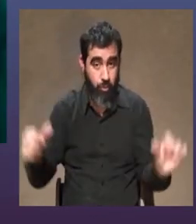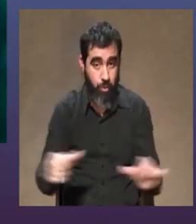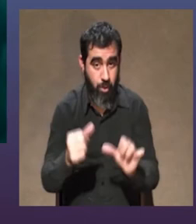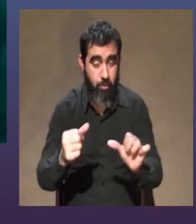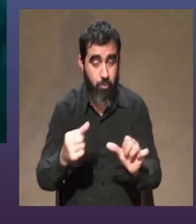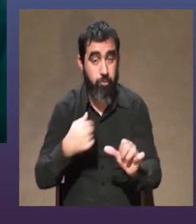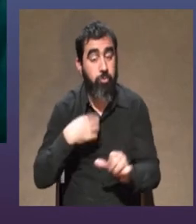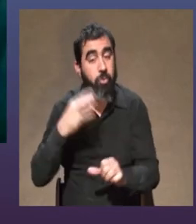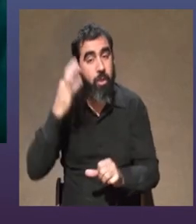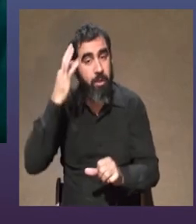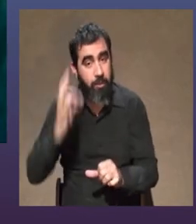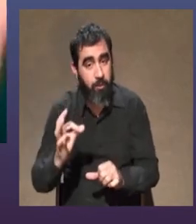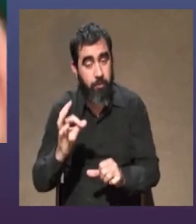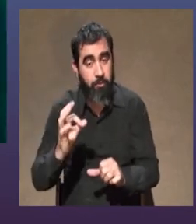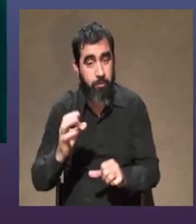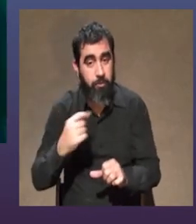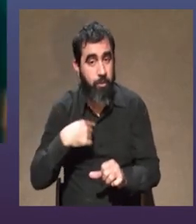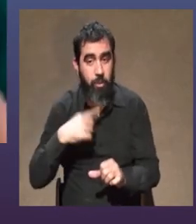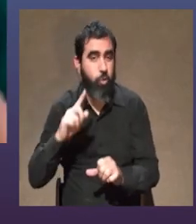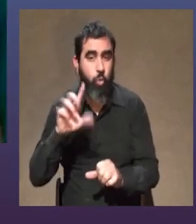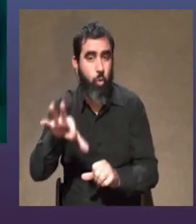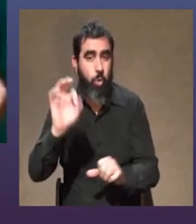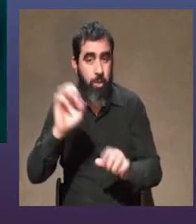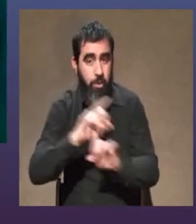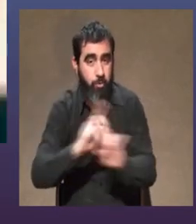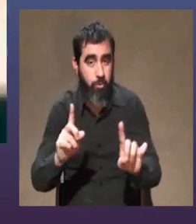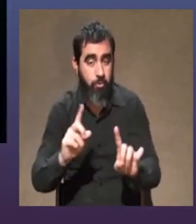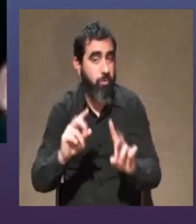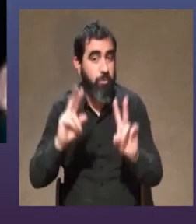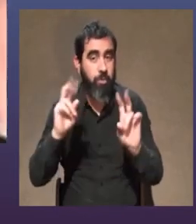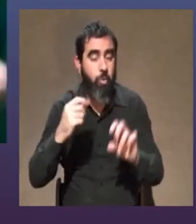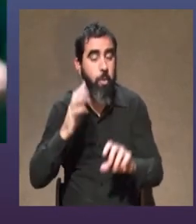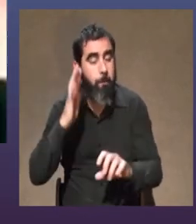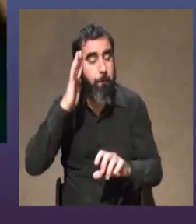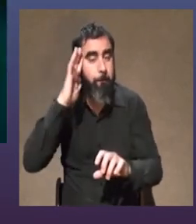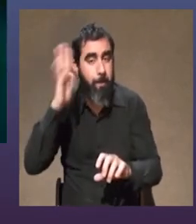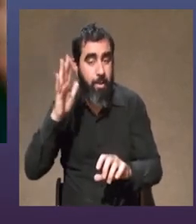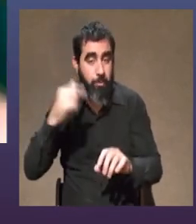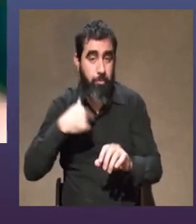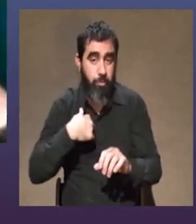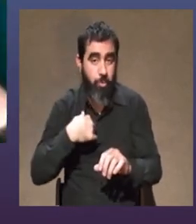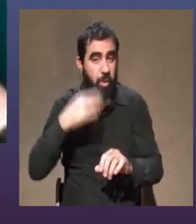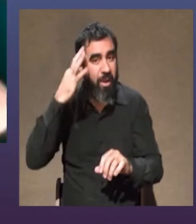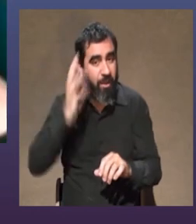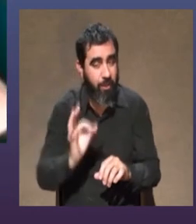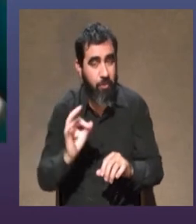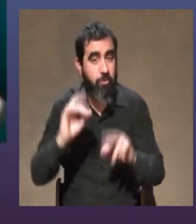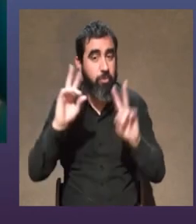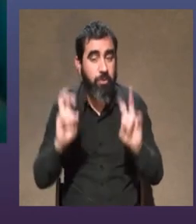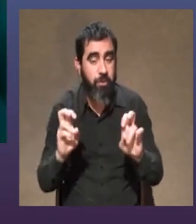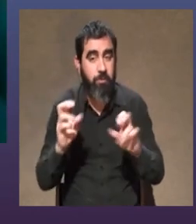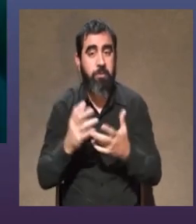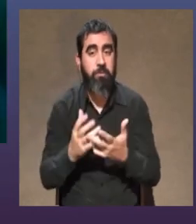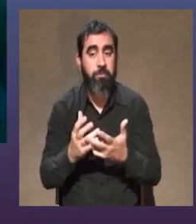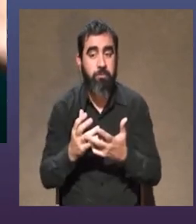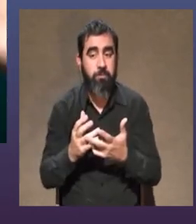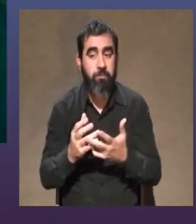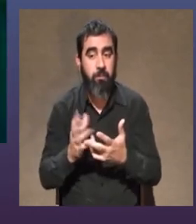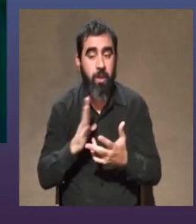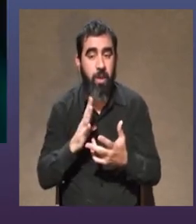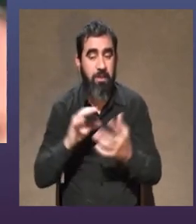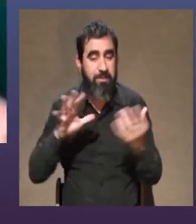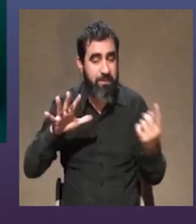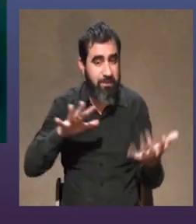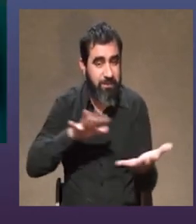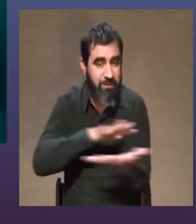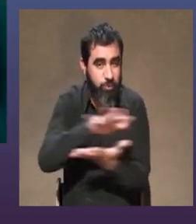que no las elijo que tiene que supongo o intuyo que tiene que ver más con con un contexto